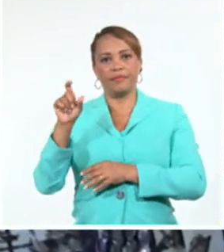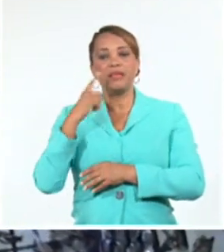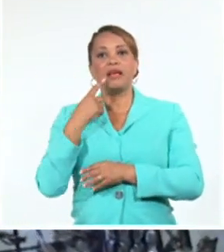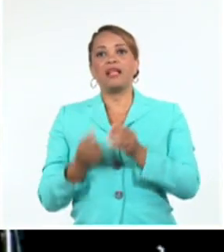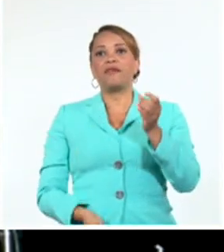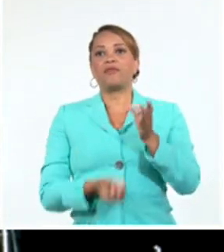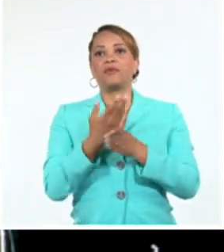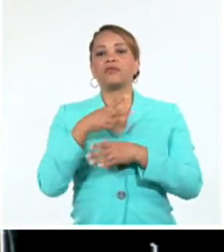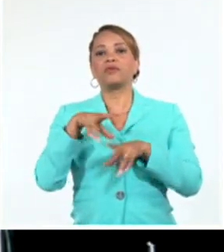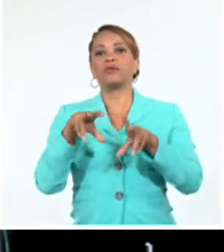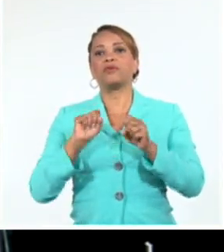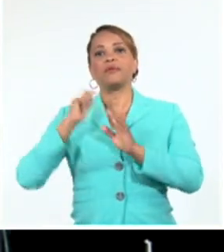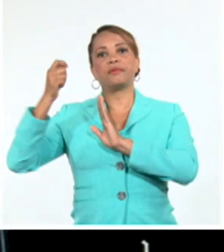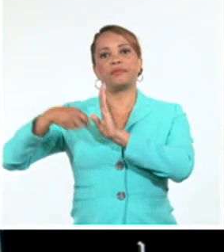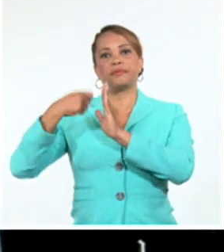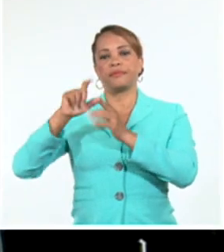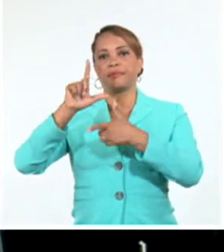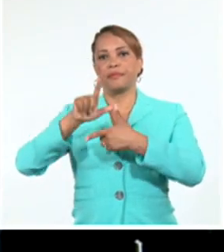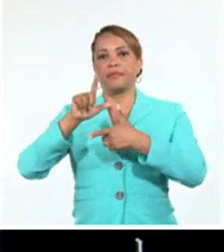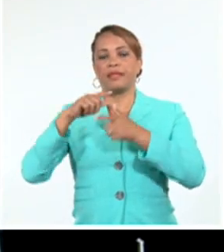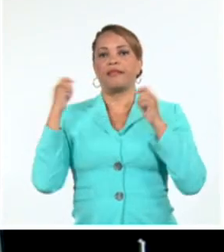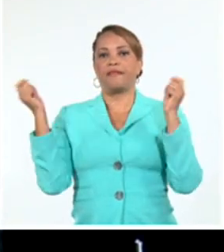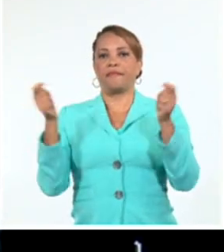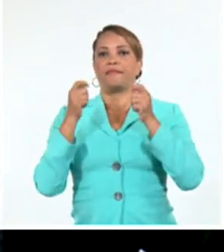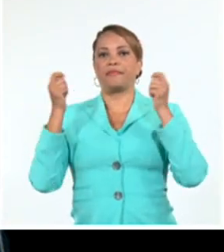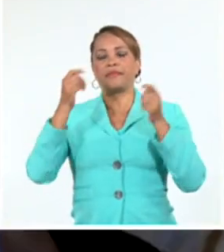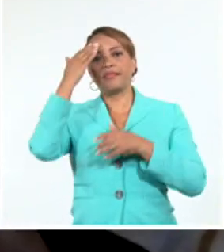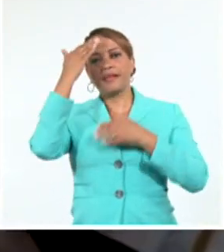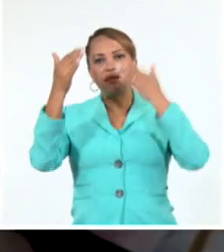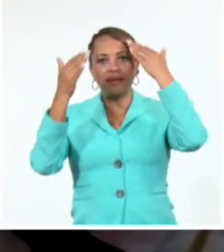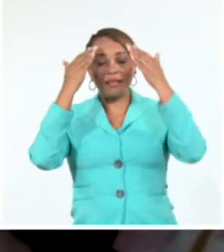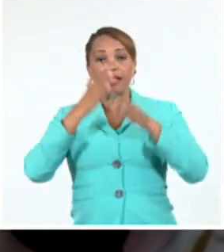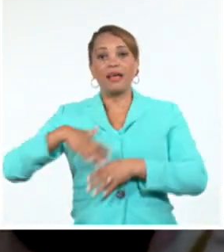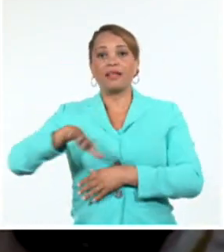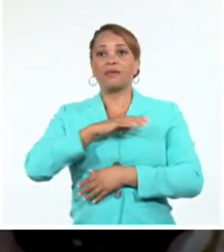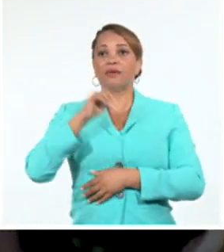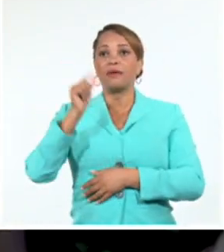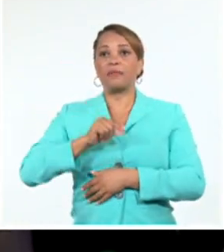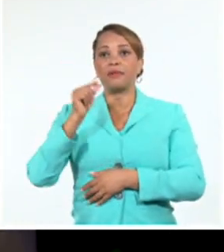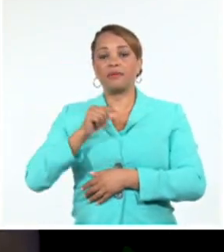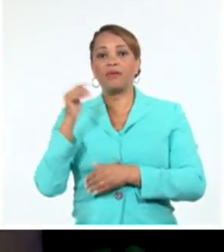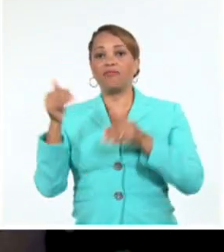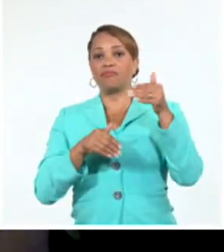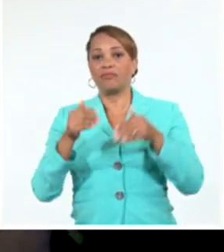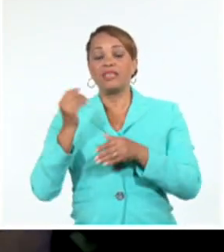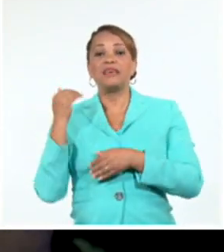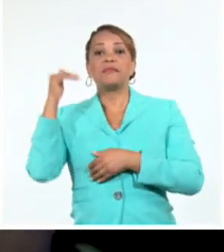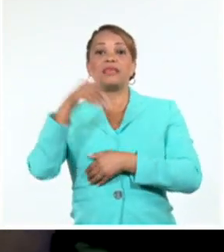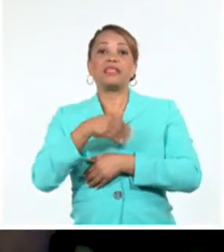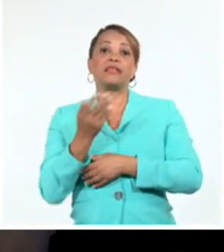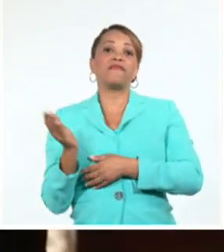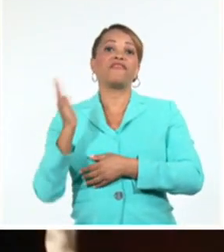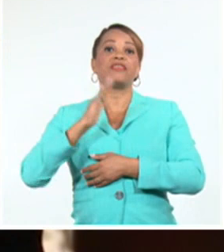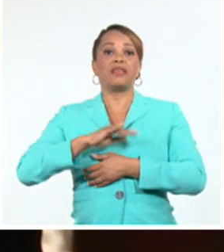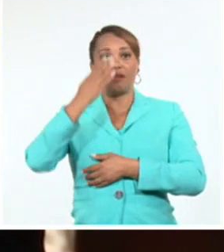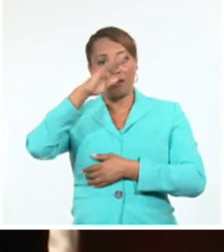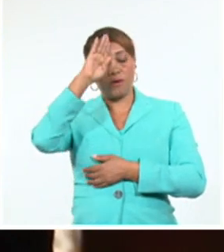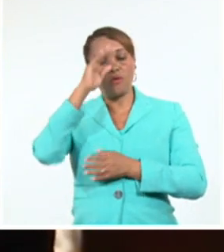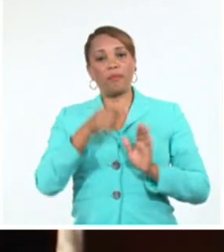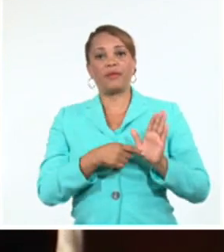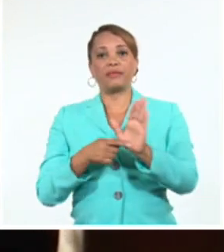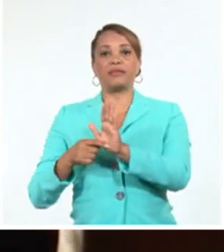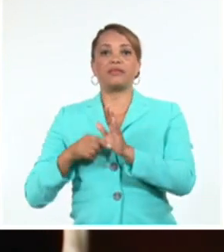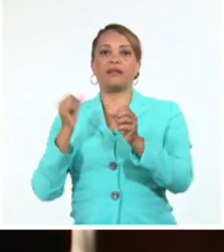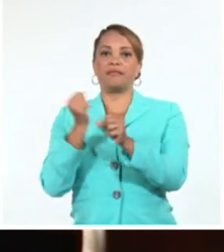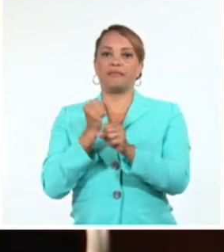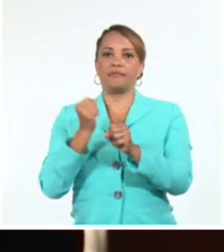Latinoamericano y el Festival. Agradeció a quienes desafiaron las presiones y están en Cuba para presentar sus obras. Tenemos